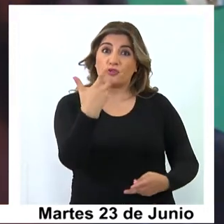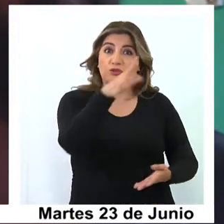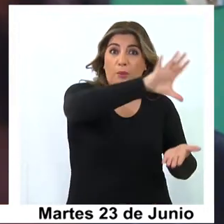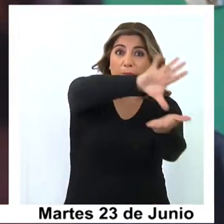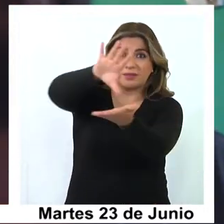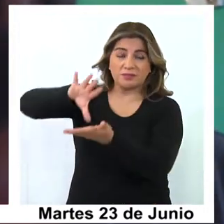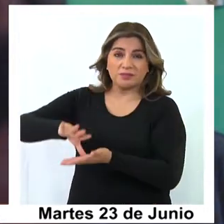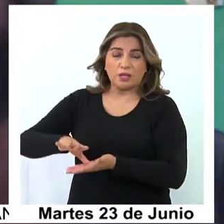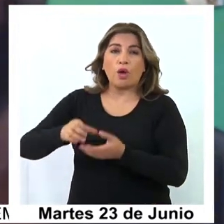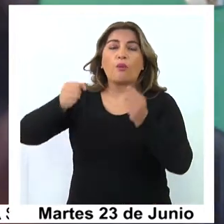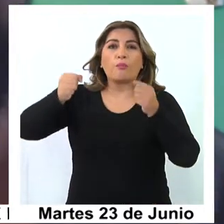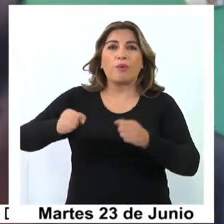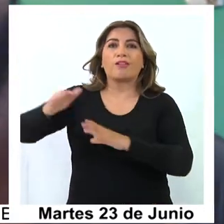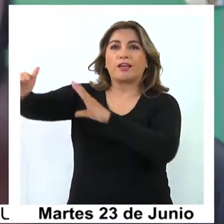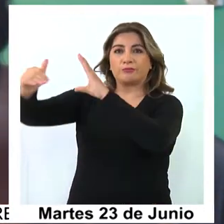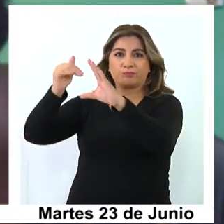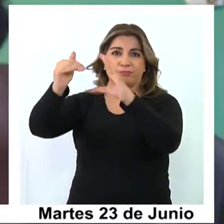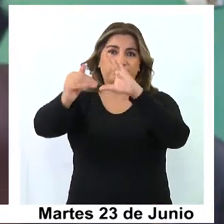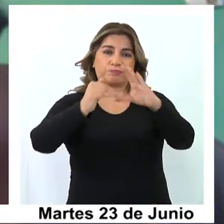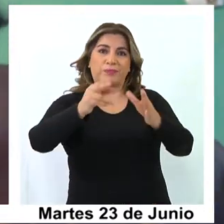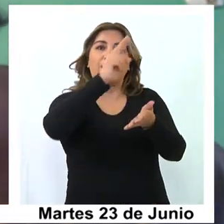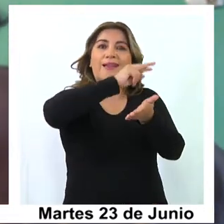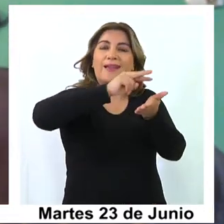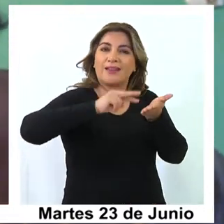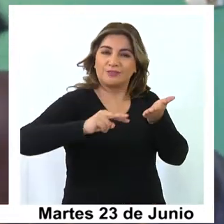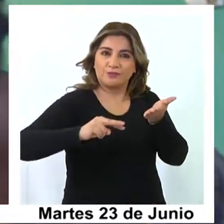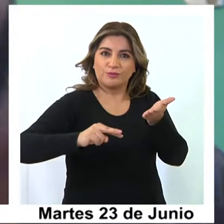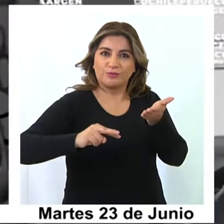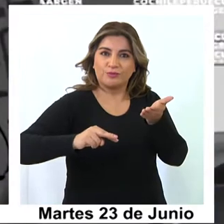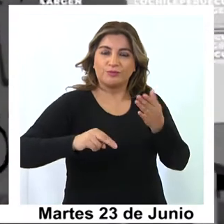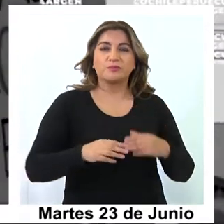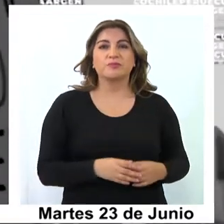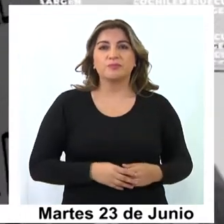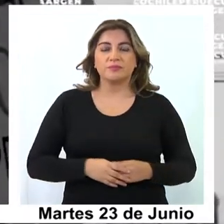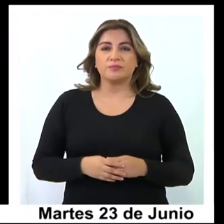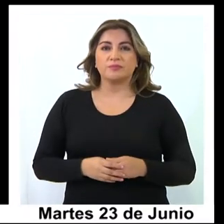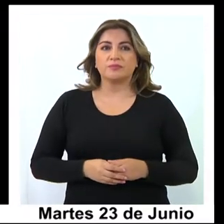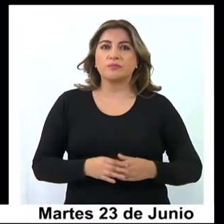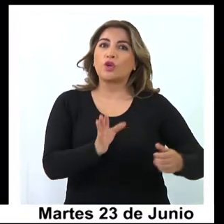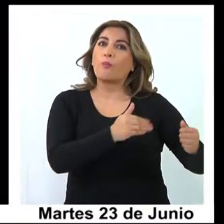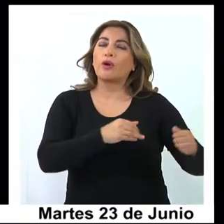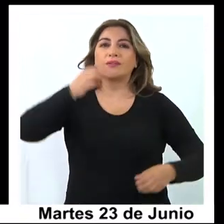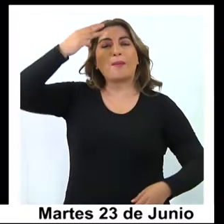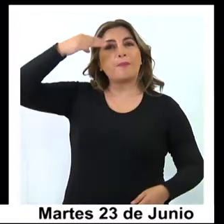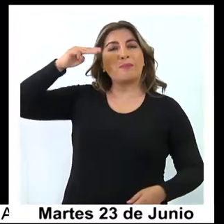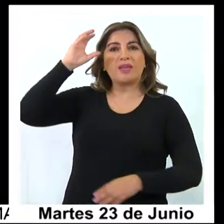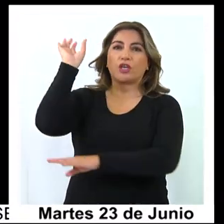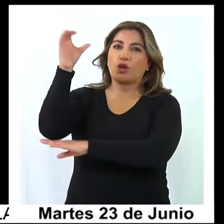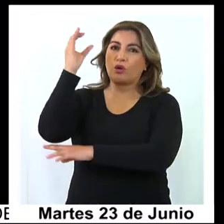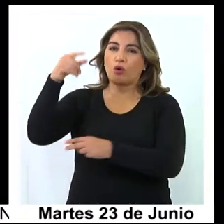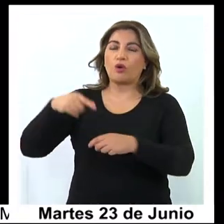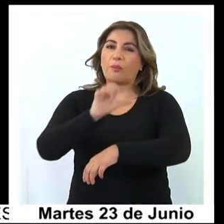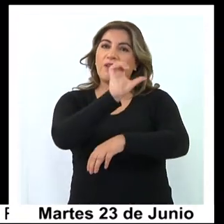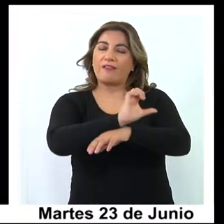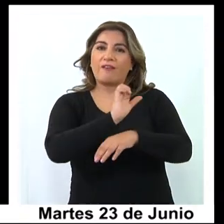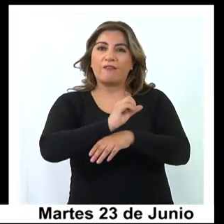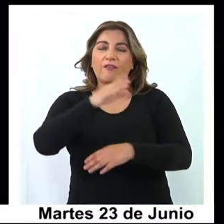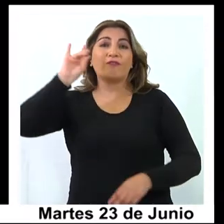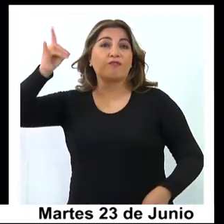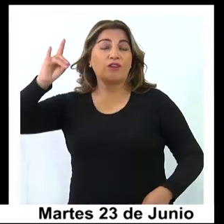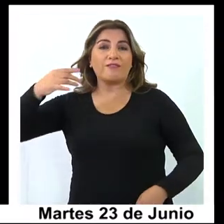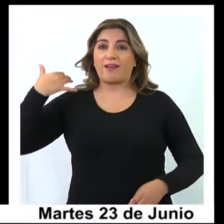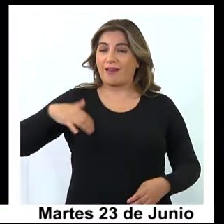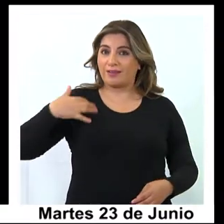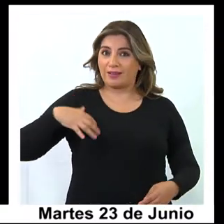pudiesen mandarnos la lectura de su obra. Poetas de México, Colombia, Ecuador, Bolivia,